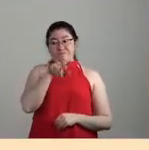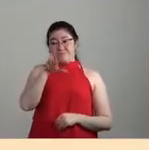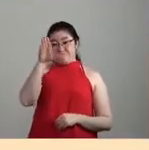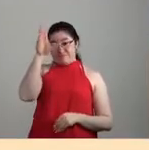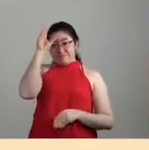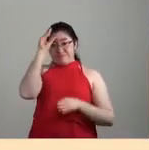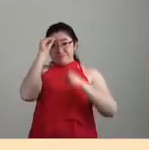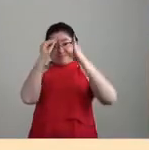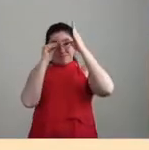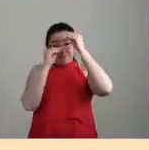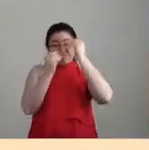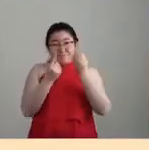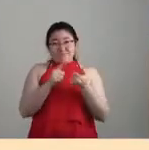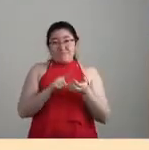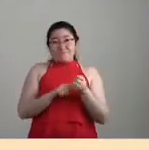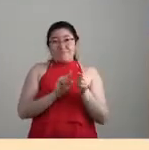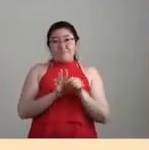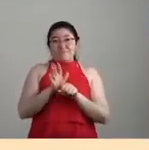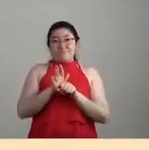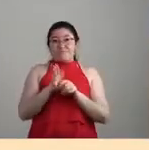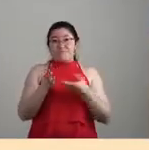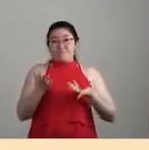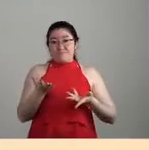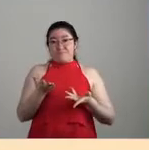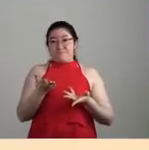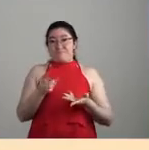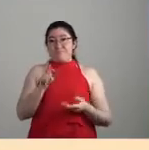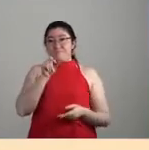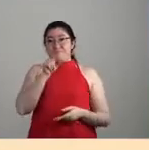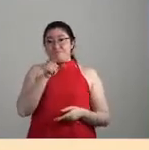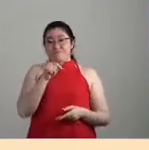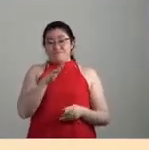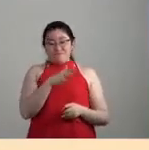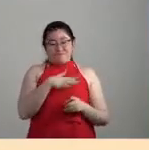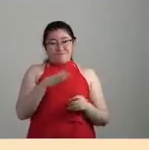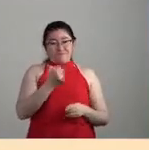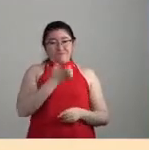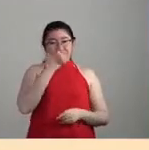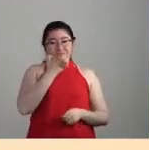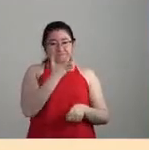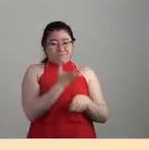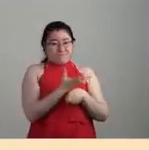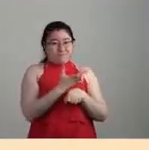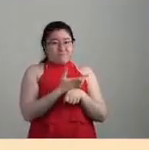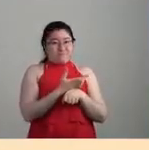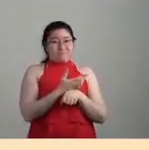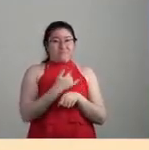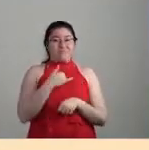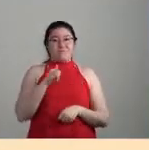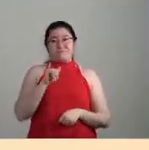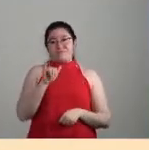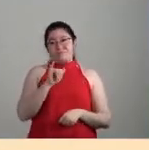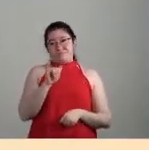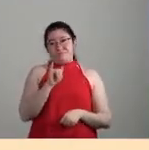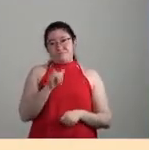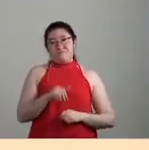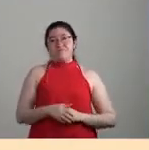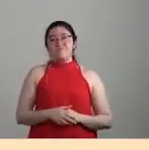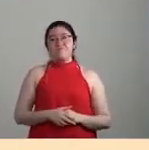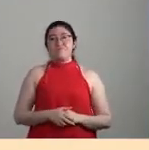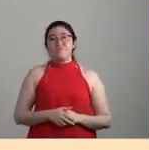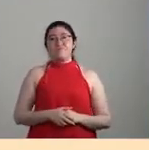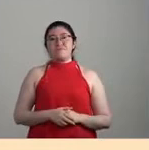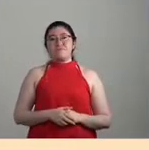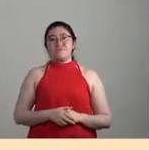formación en la escuela de Binganton, ¿no?, en Nueva York, y es, pues, yo creo que es, si queréis, la